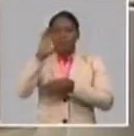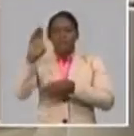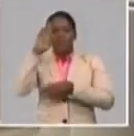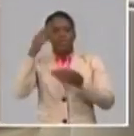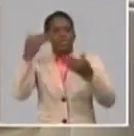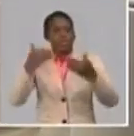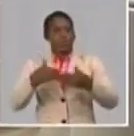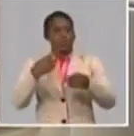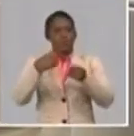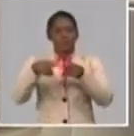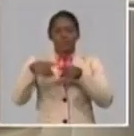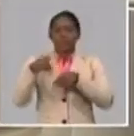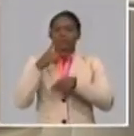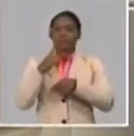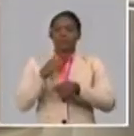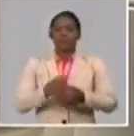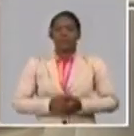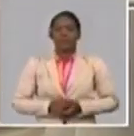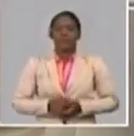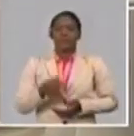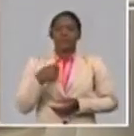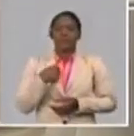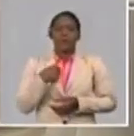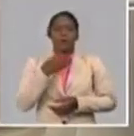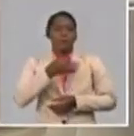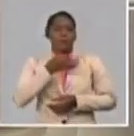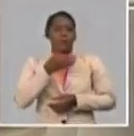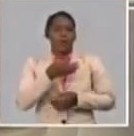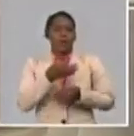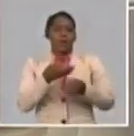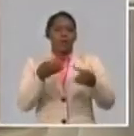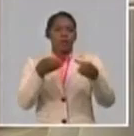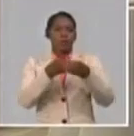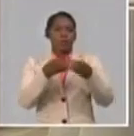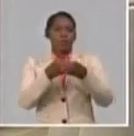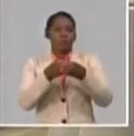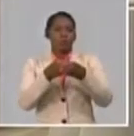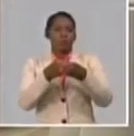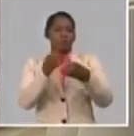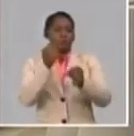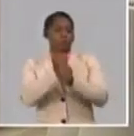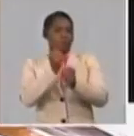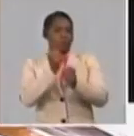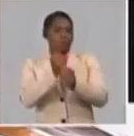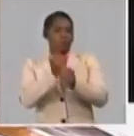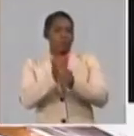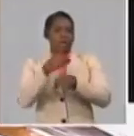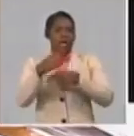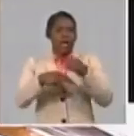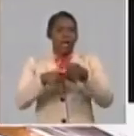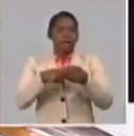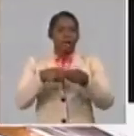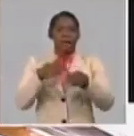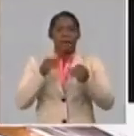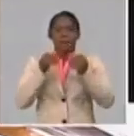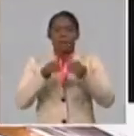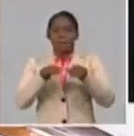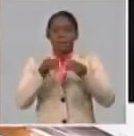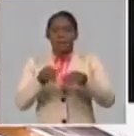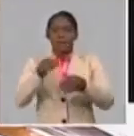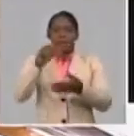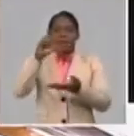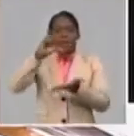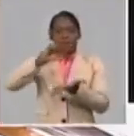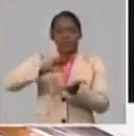de una brigada del parque central, del hotel parque central que está en el IPK. ¿Ha seguido sucediendo eso? Así mismo es. Recientemente anoche fue